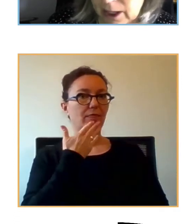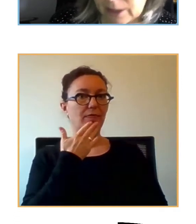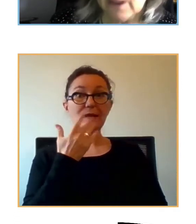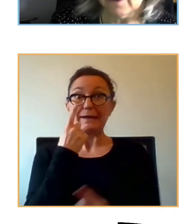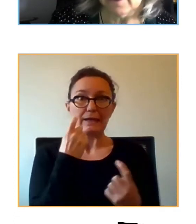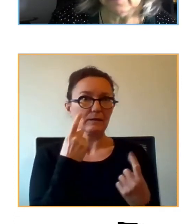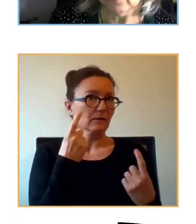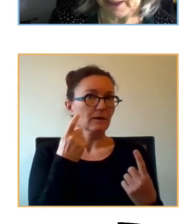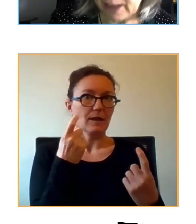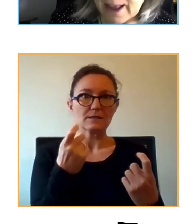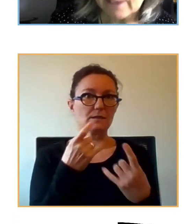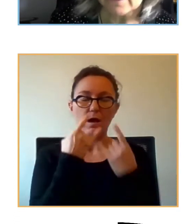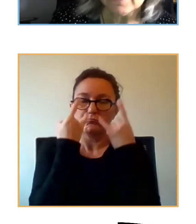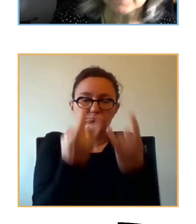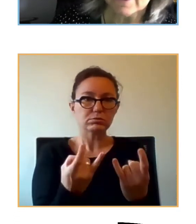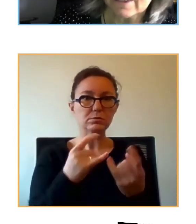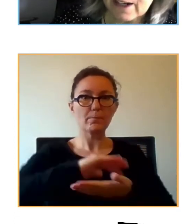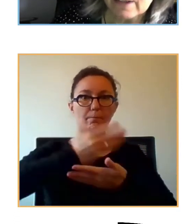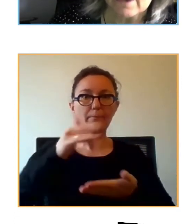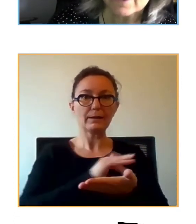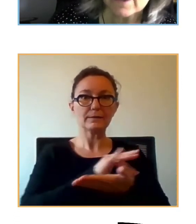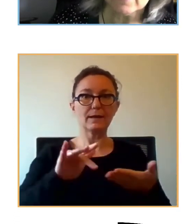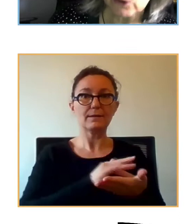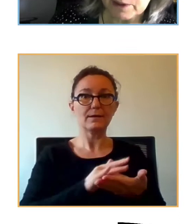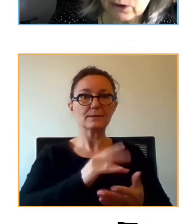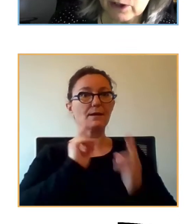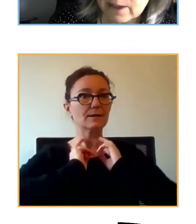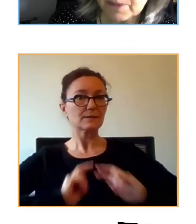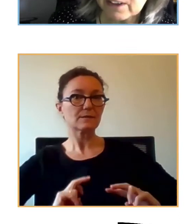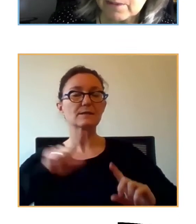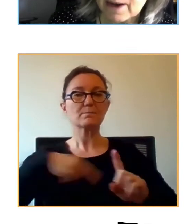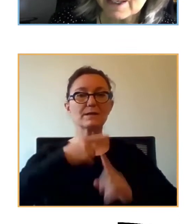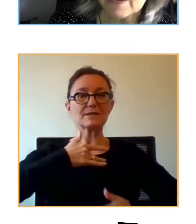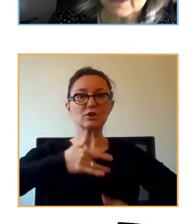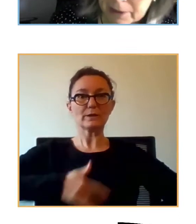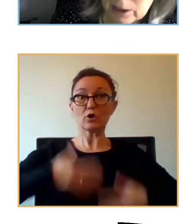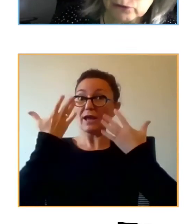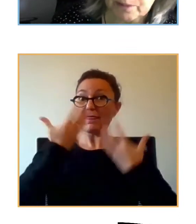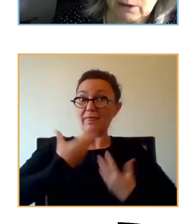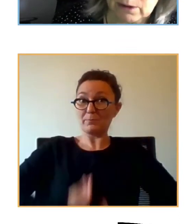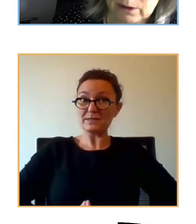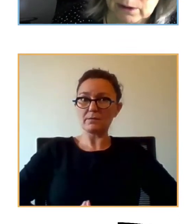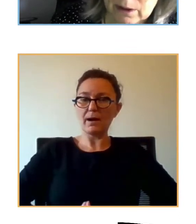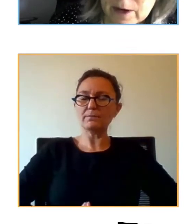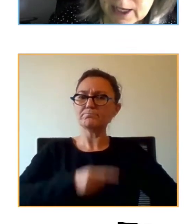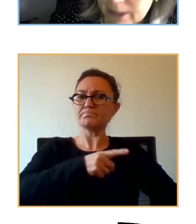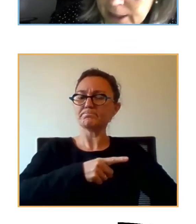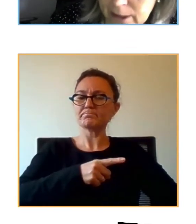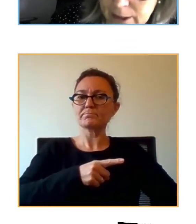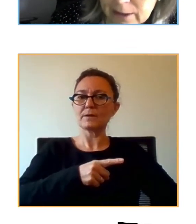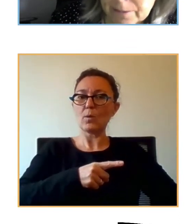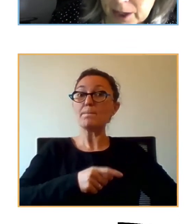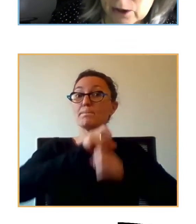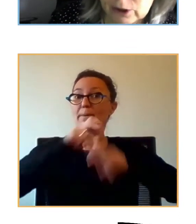las pantallas y que el estrés y la sintomatología depresiva incrementaban el uso patológico de